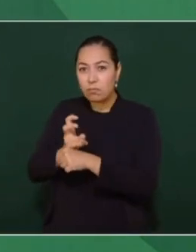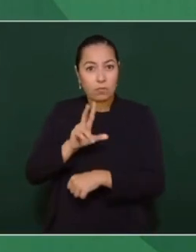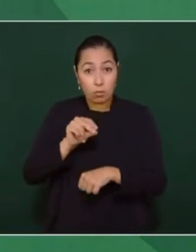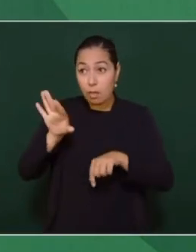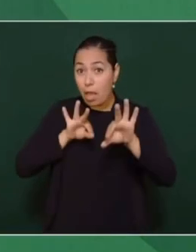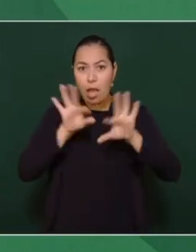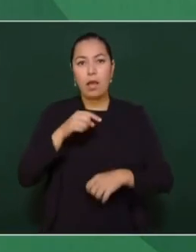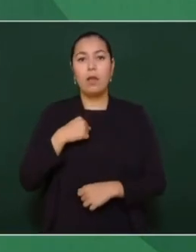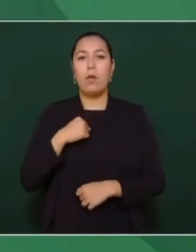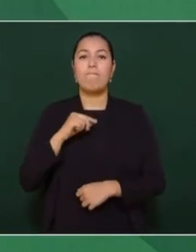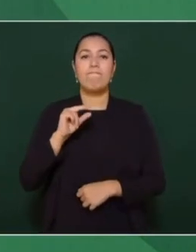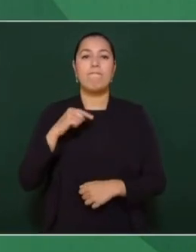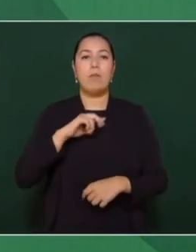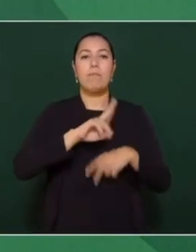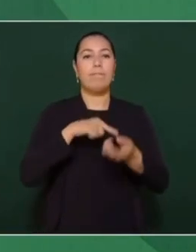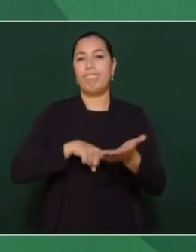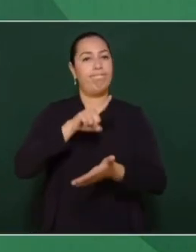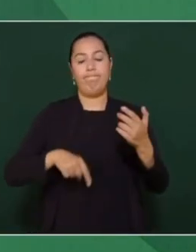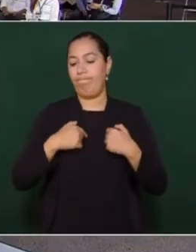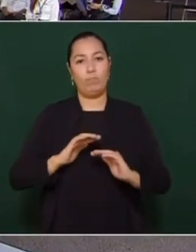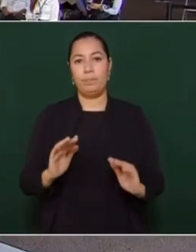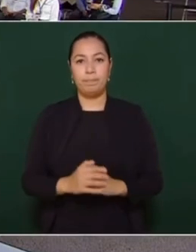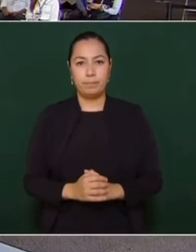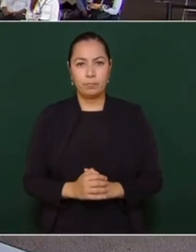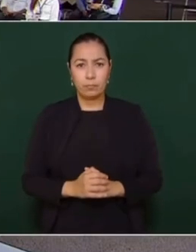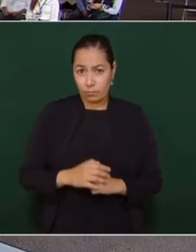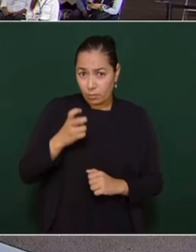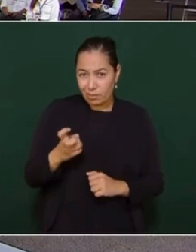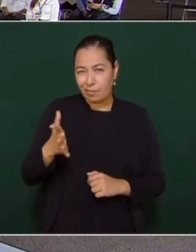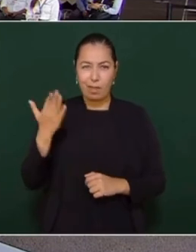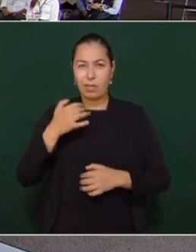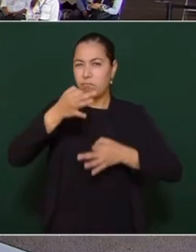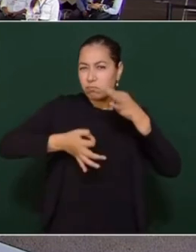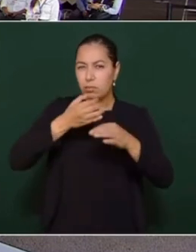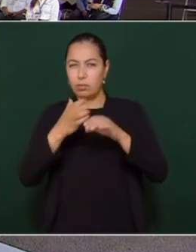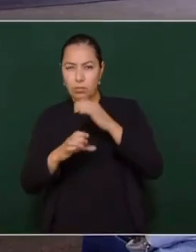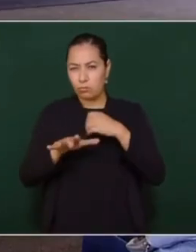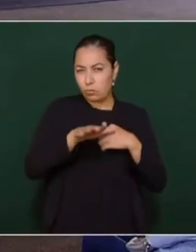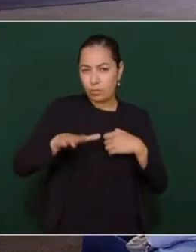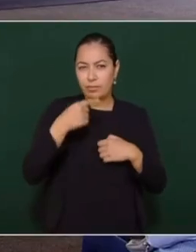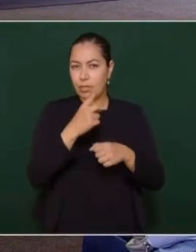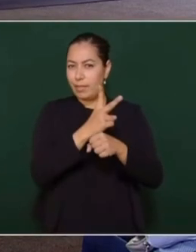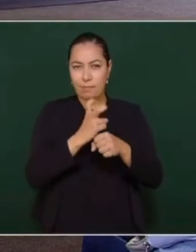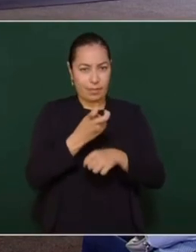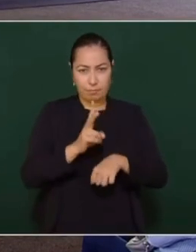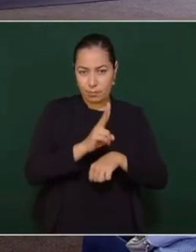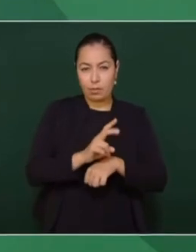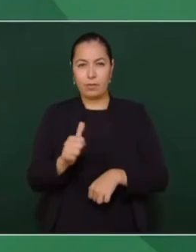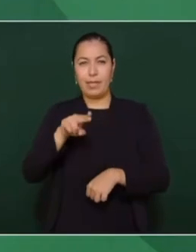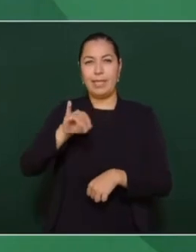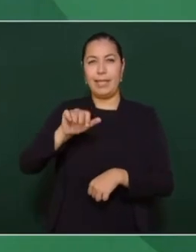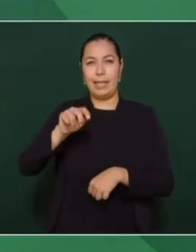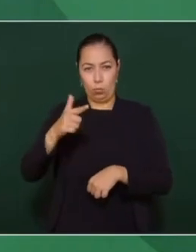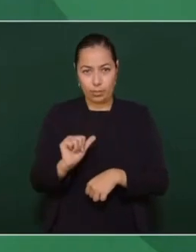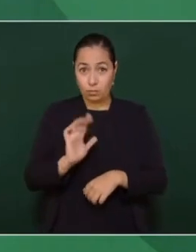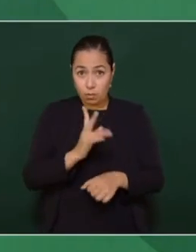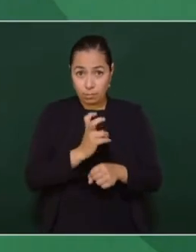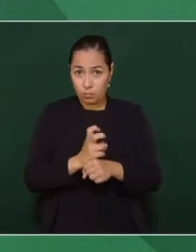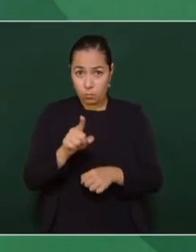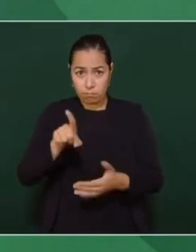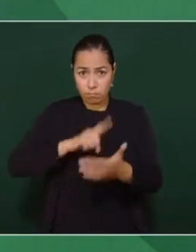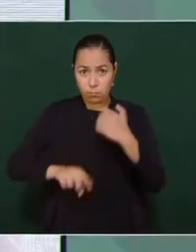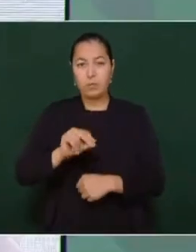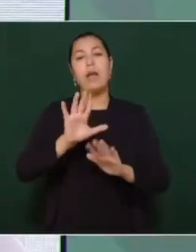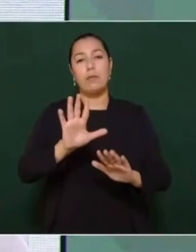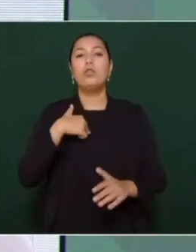yo no voy a asistir. Como están las cosas, no asistiría con estas declaraciones públicas que no invitarían a Nicaragua ni tampoco a Venezuela. lo que estoy planteando es que se invite a todos los países